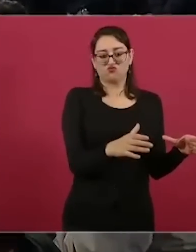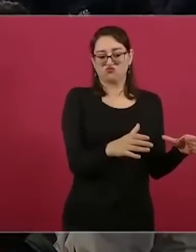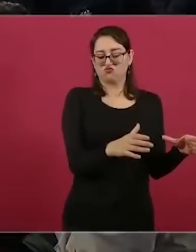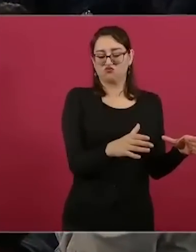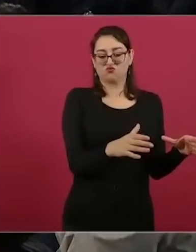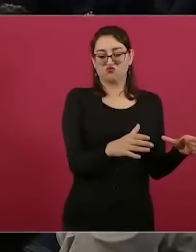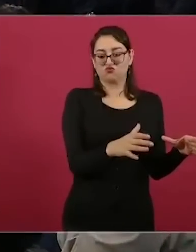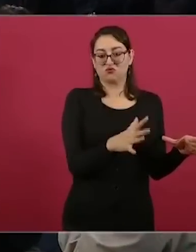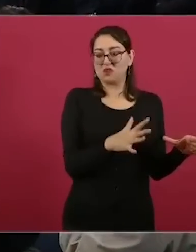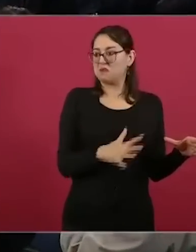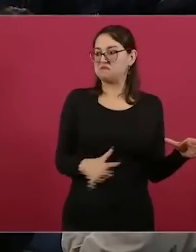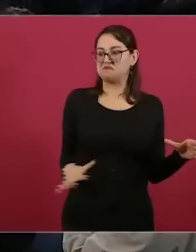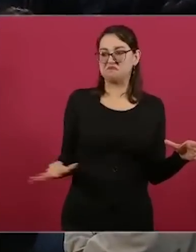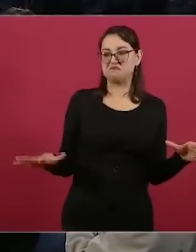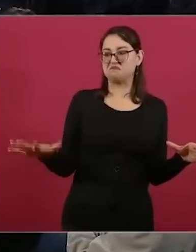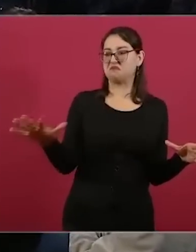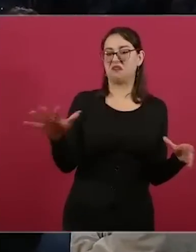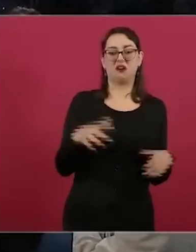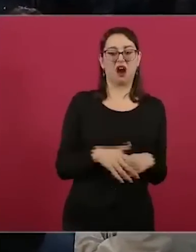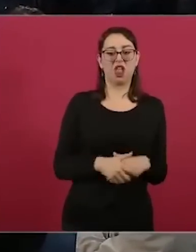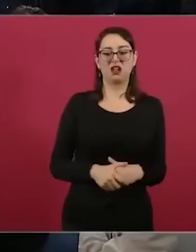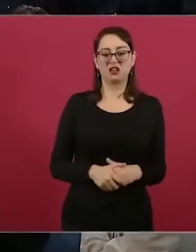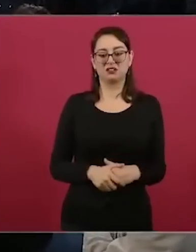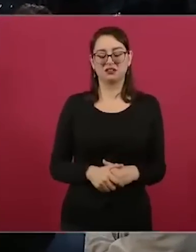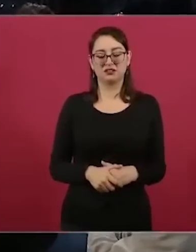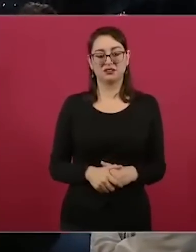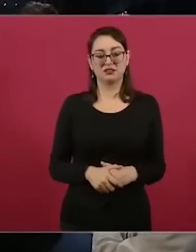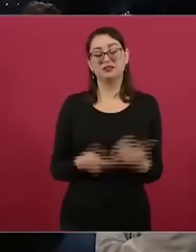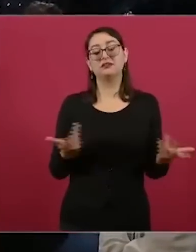imagínense, el porfiriato 34 años,